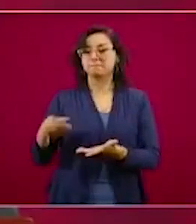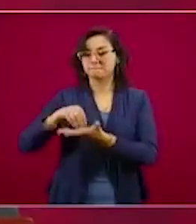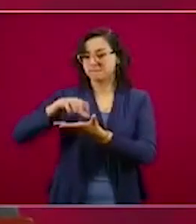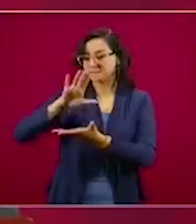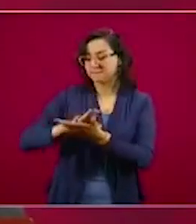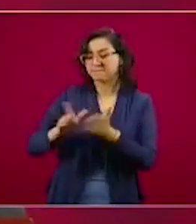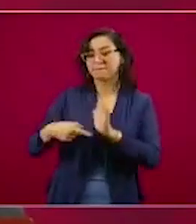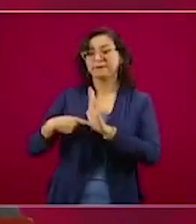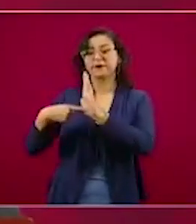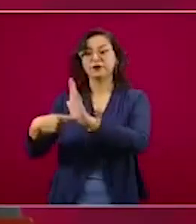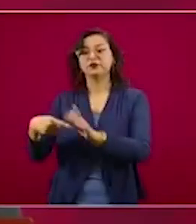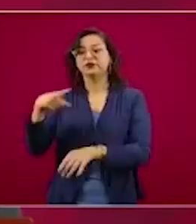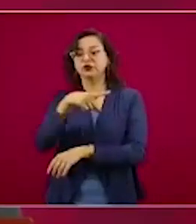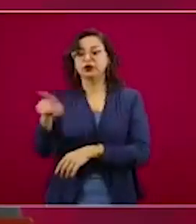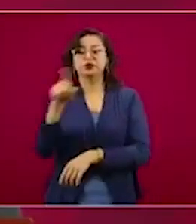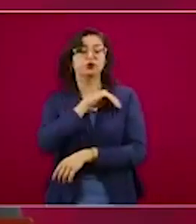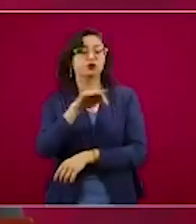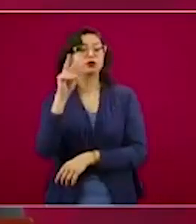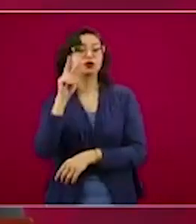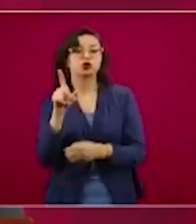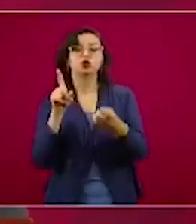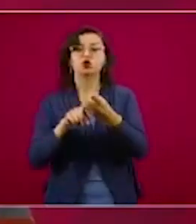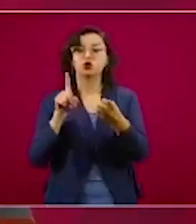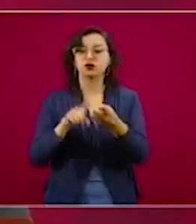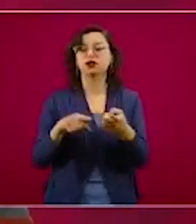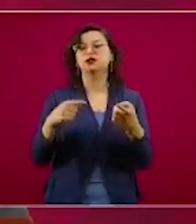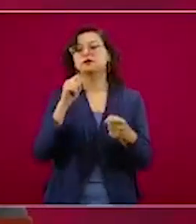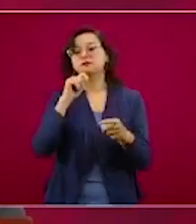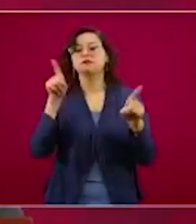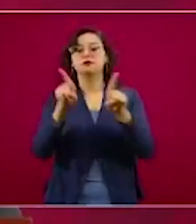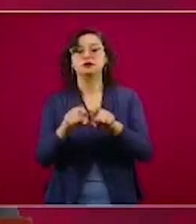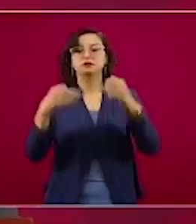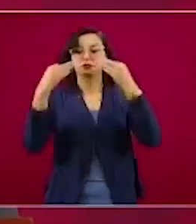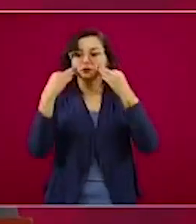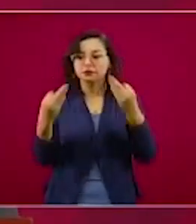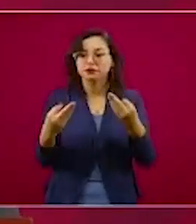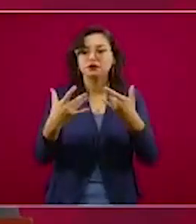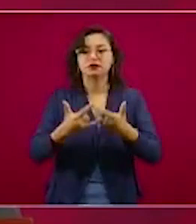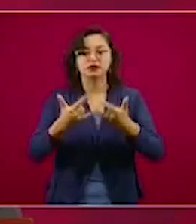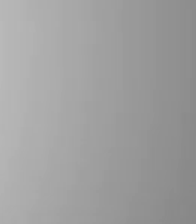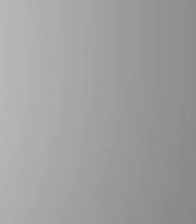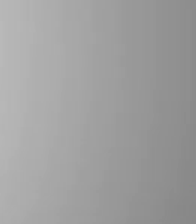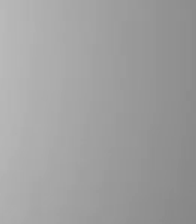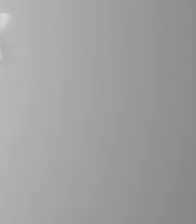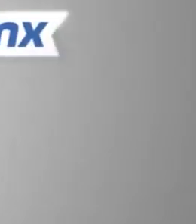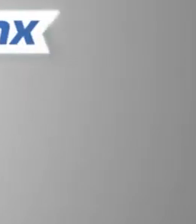transporte y hospedaje, con 3.000 noches en 1.000 hospitales a todo el personal médico.